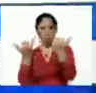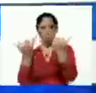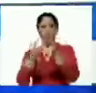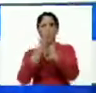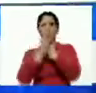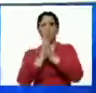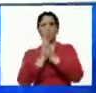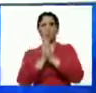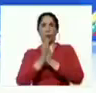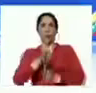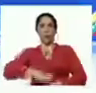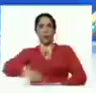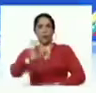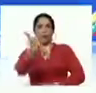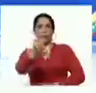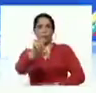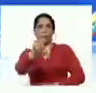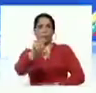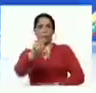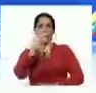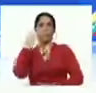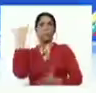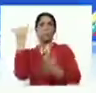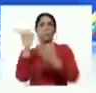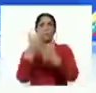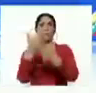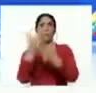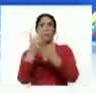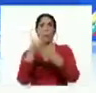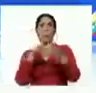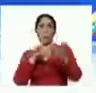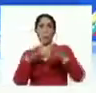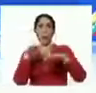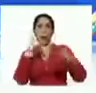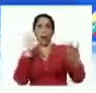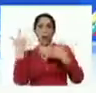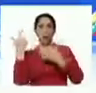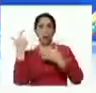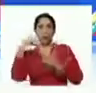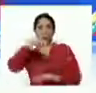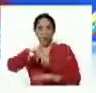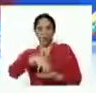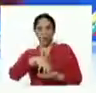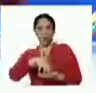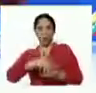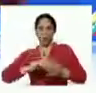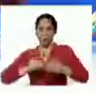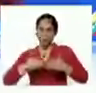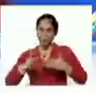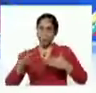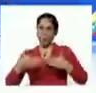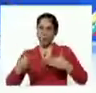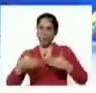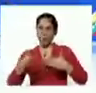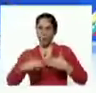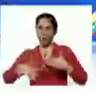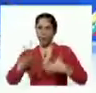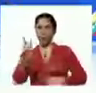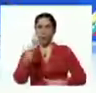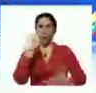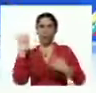vámonos para el llano venezolano. Y vamos a ver entonces, coger desde allá, el llano venezolano, la entrada del llano venezolano.